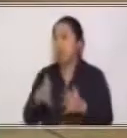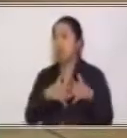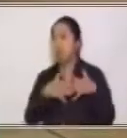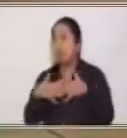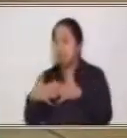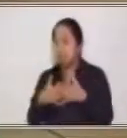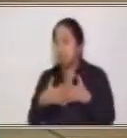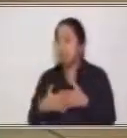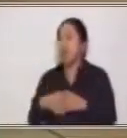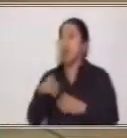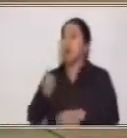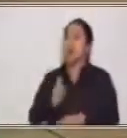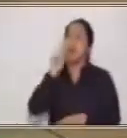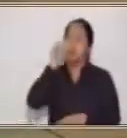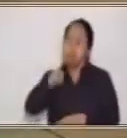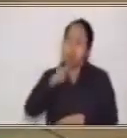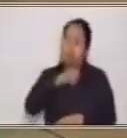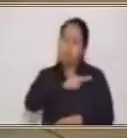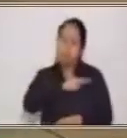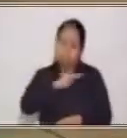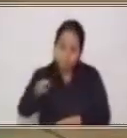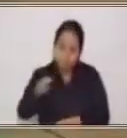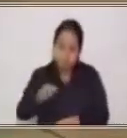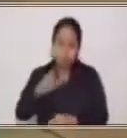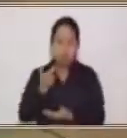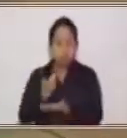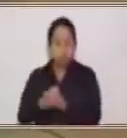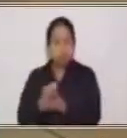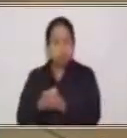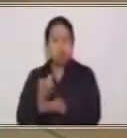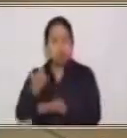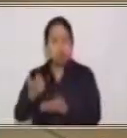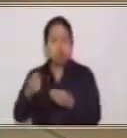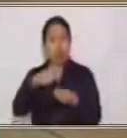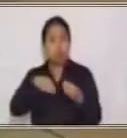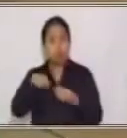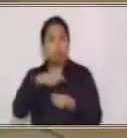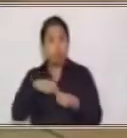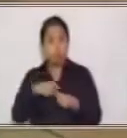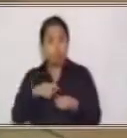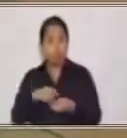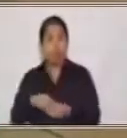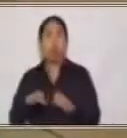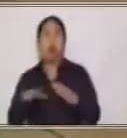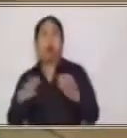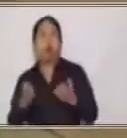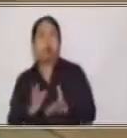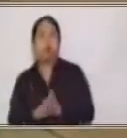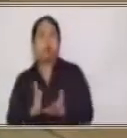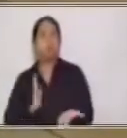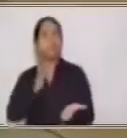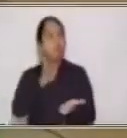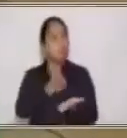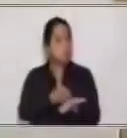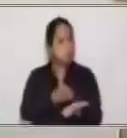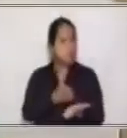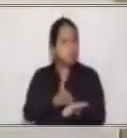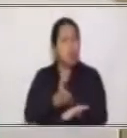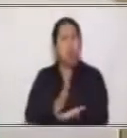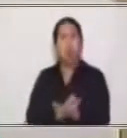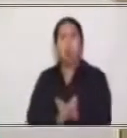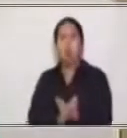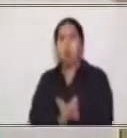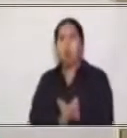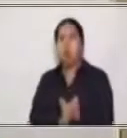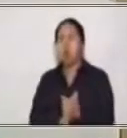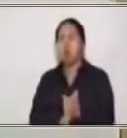debe de mandar a su familia esa cantidad. Como él acaba de llegar, primero se están averiguando